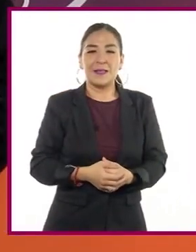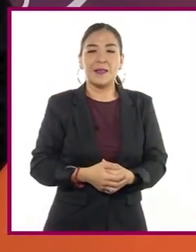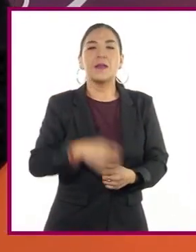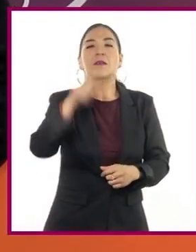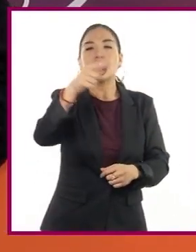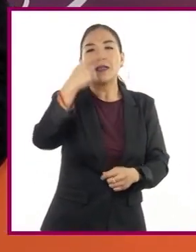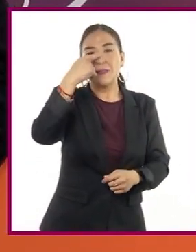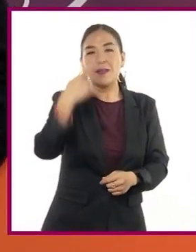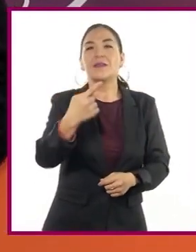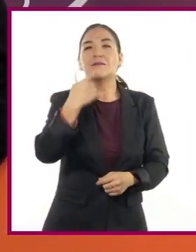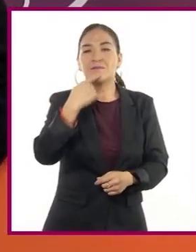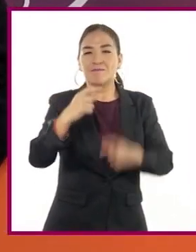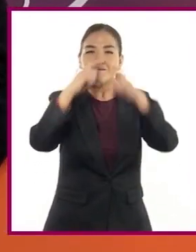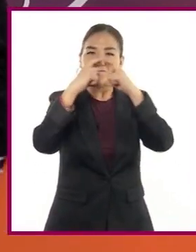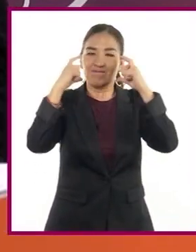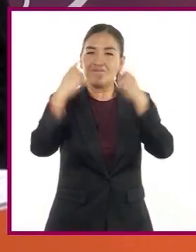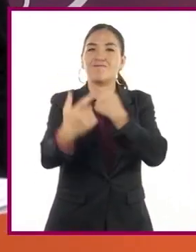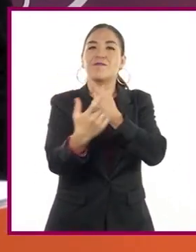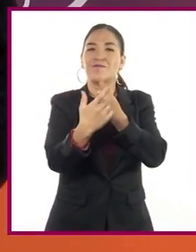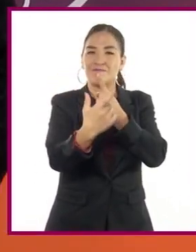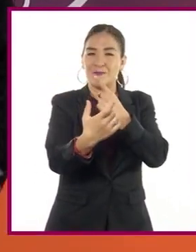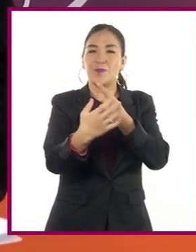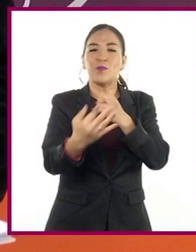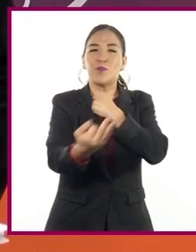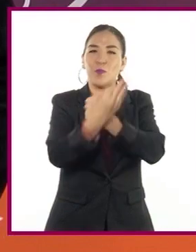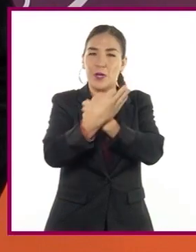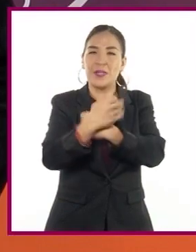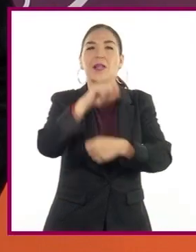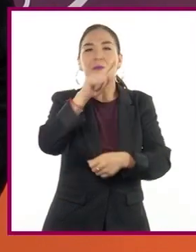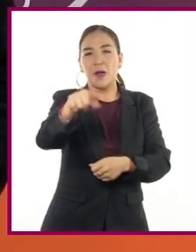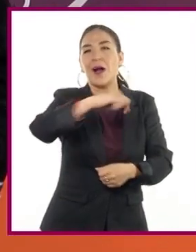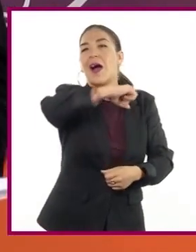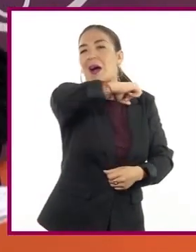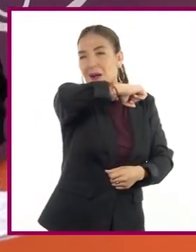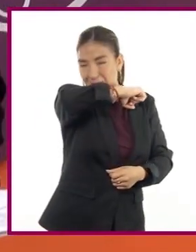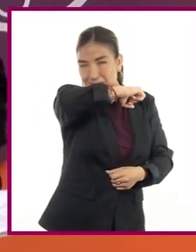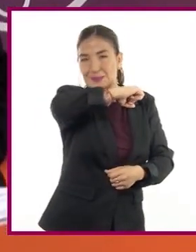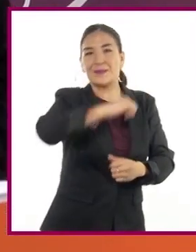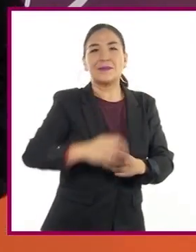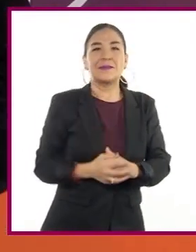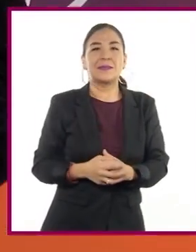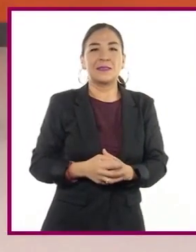cubriendo boca y nariz. Además de usar el estornudo de etiqueta.